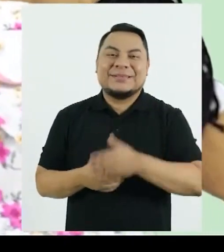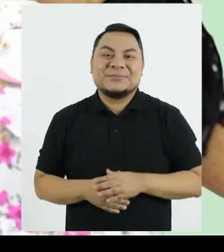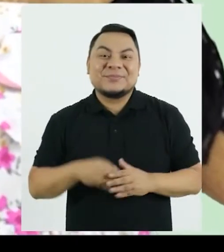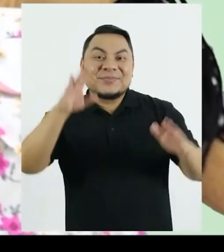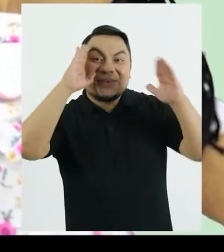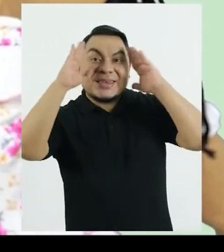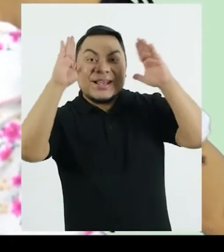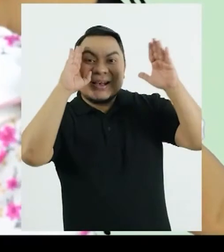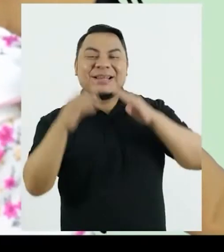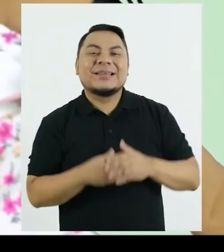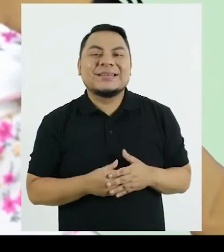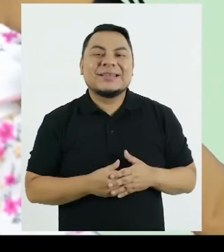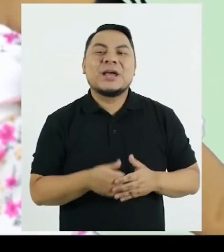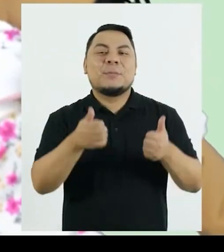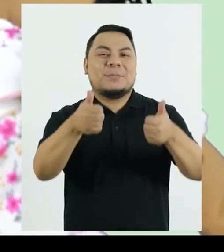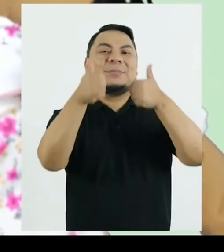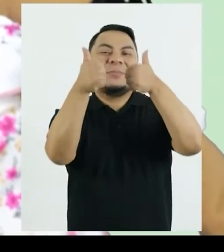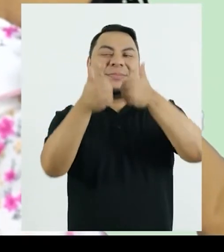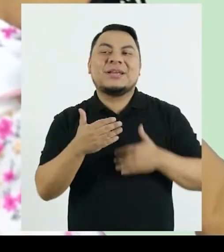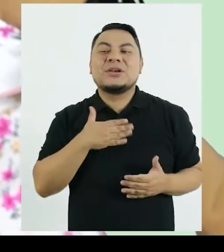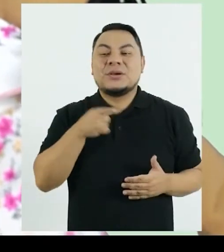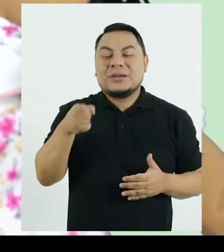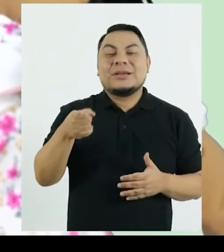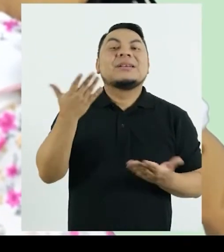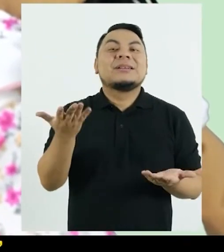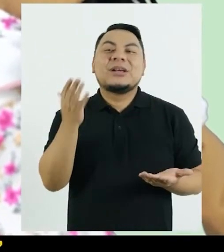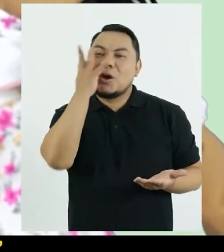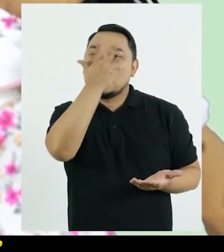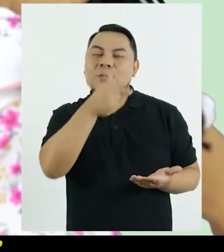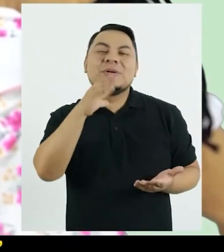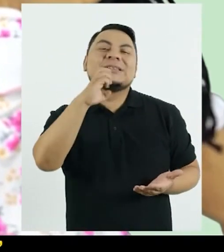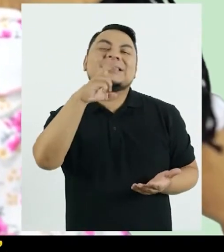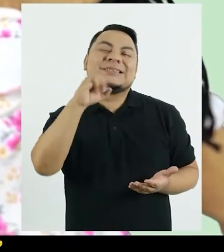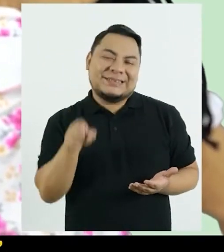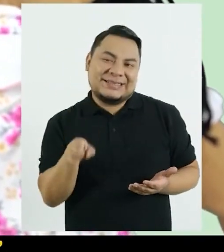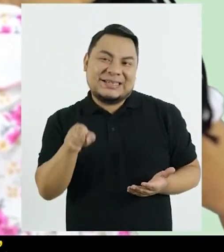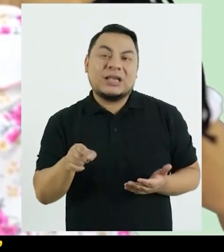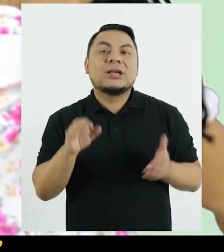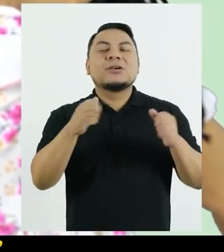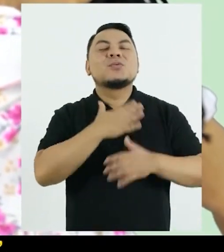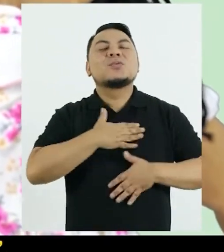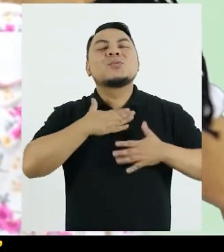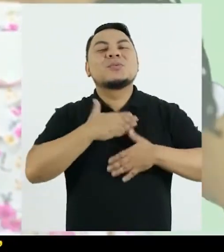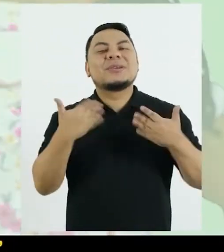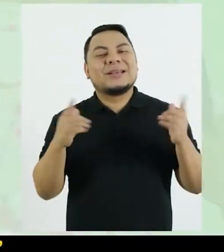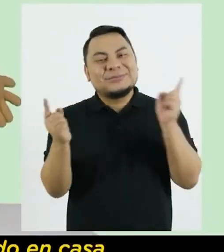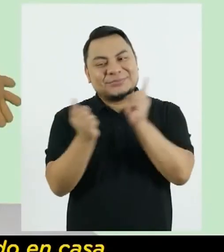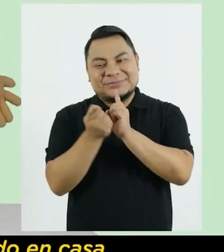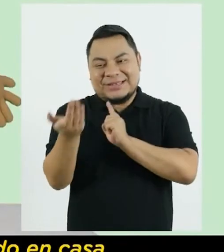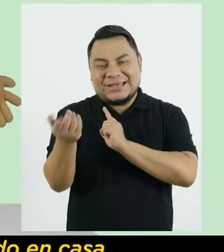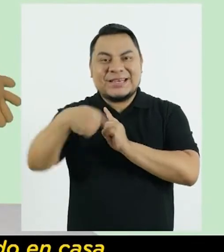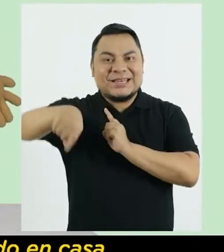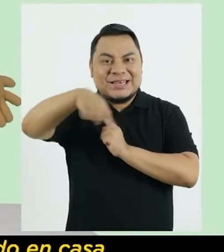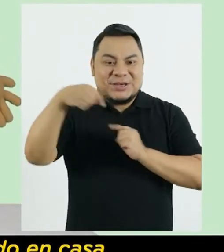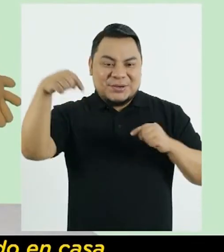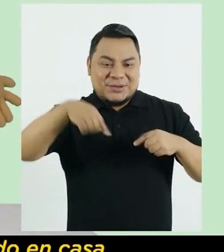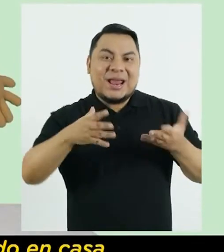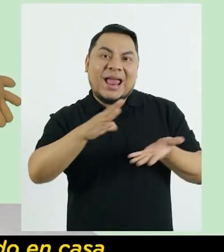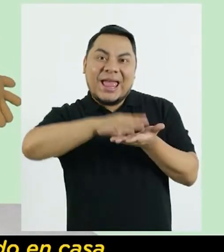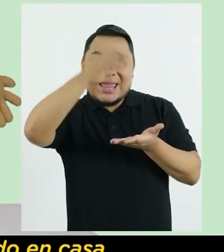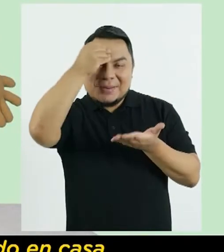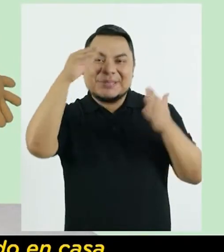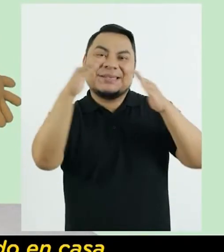Ceci Saluda Memo Hola Muy bien Yo la llamo Linda Ceci Es un gusto